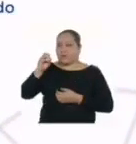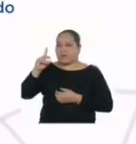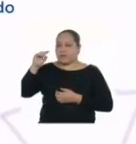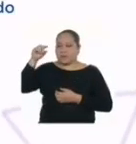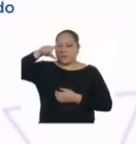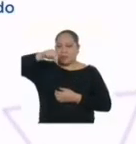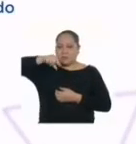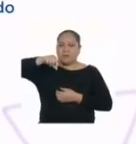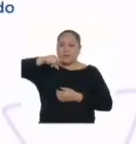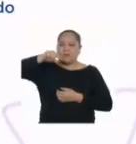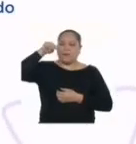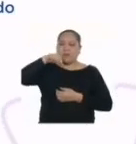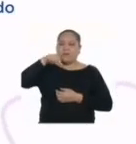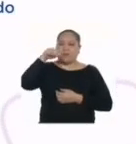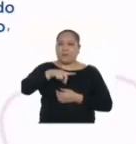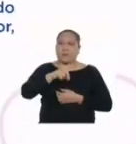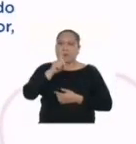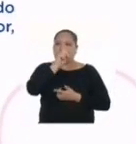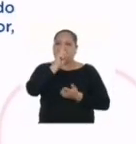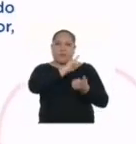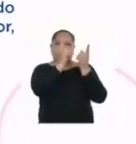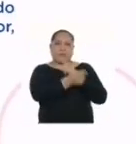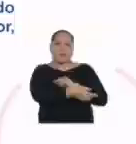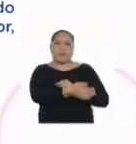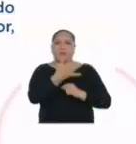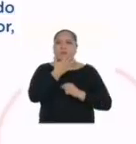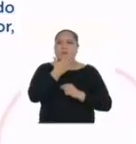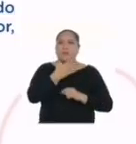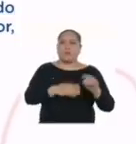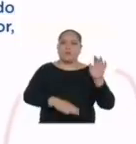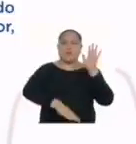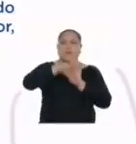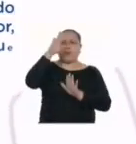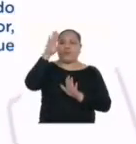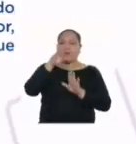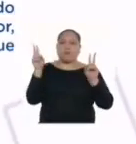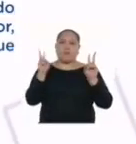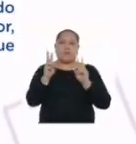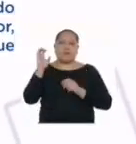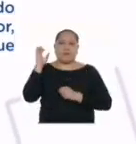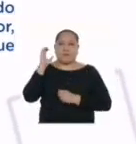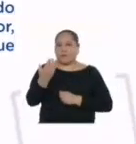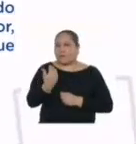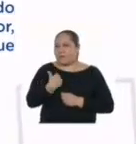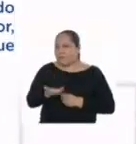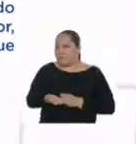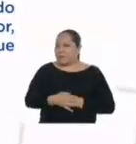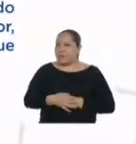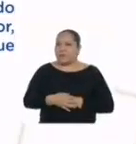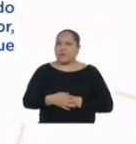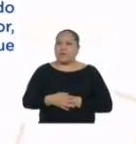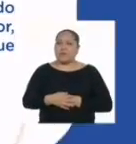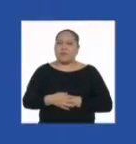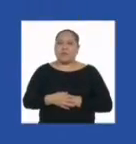gotas de yodo aguante una muestra sin cambiar de color, mayor será la proporción de vitamina C que contiene.